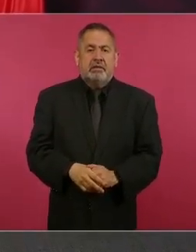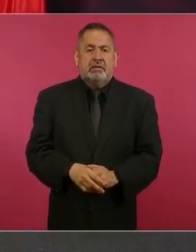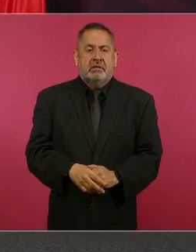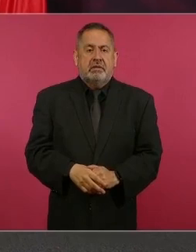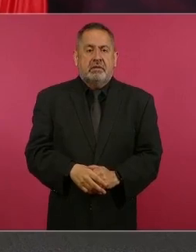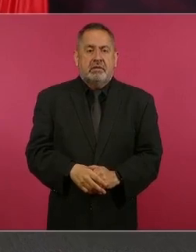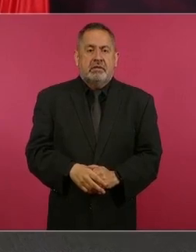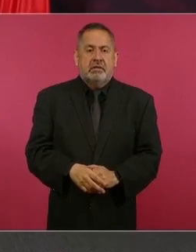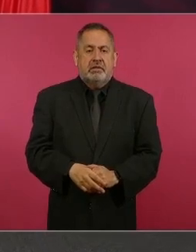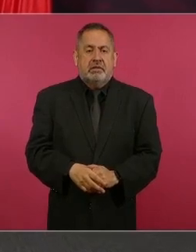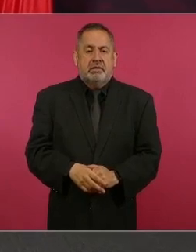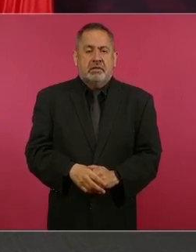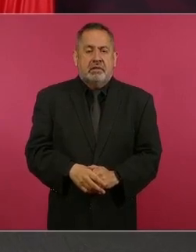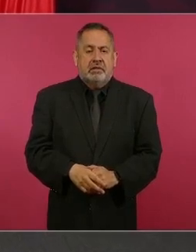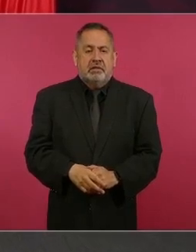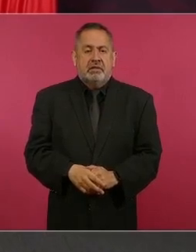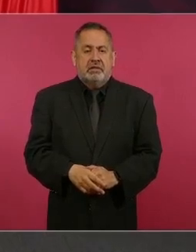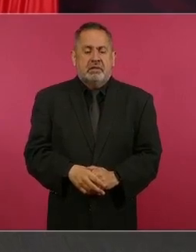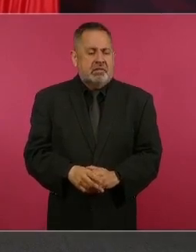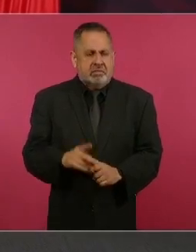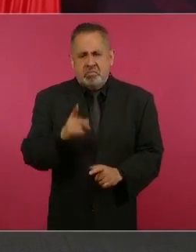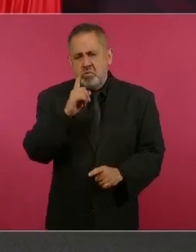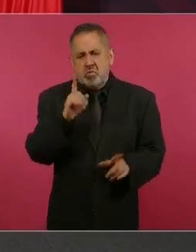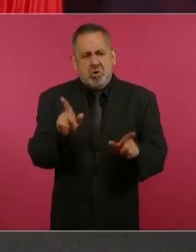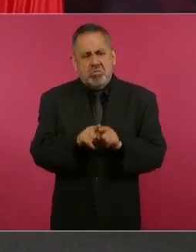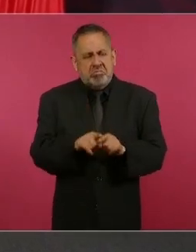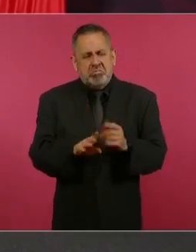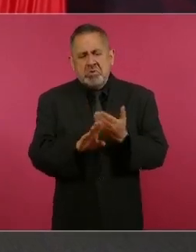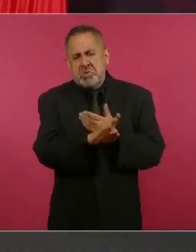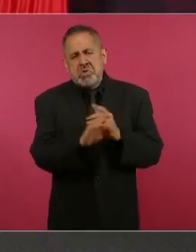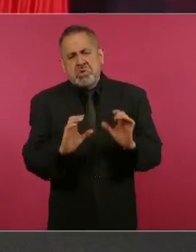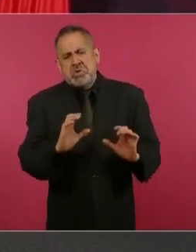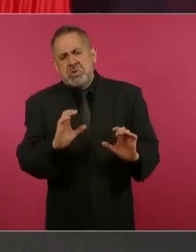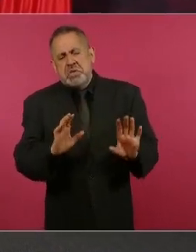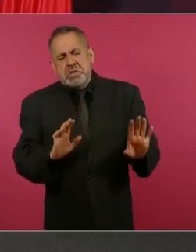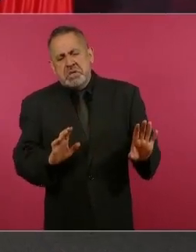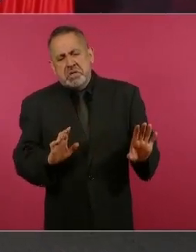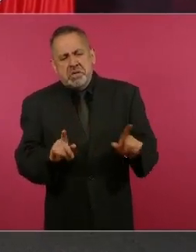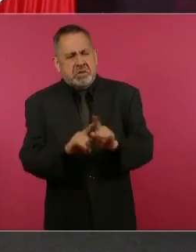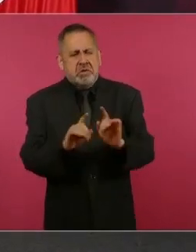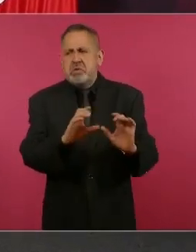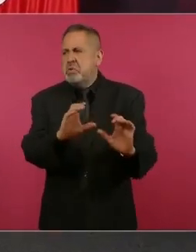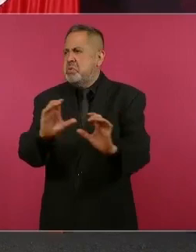entonces tenemos que prevenir. Entonces,